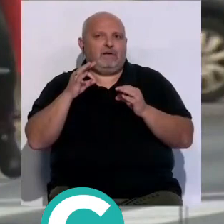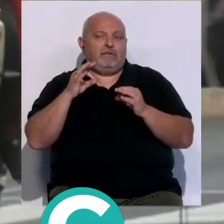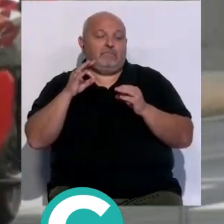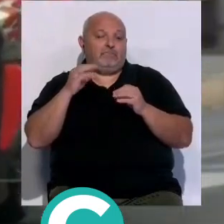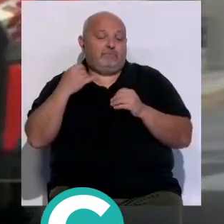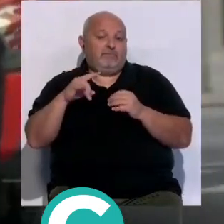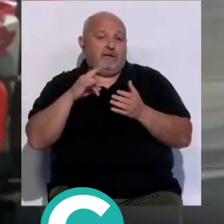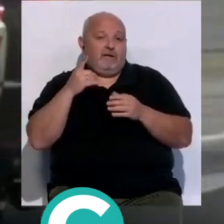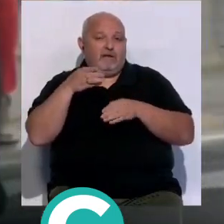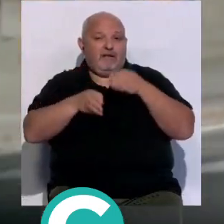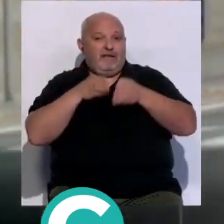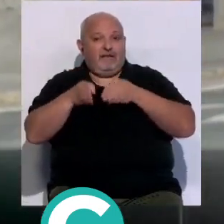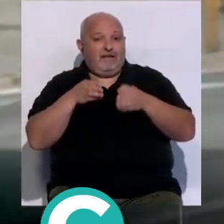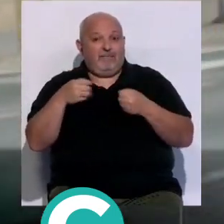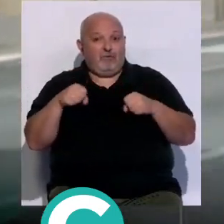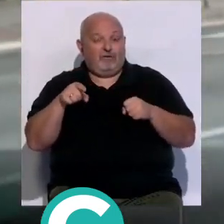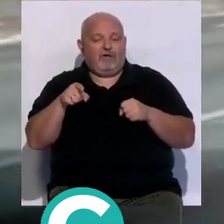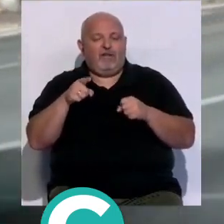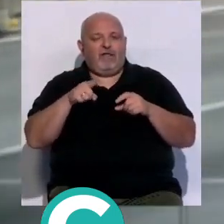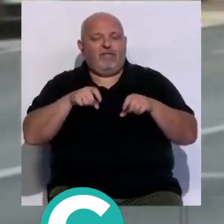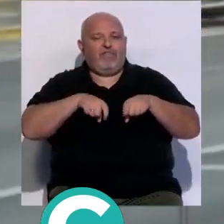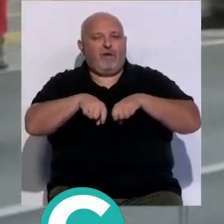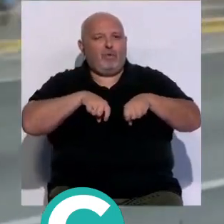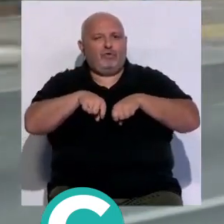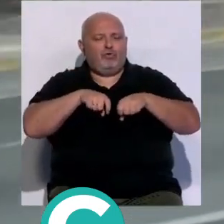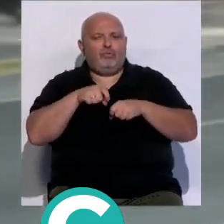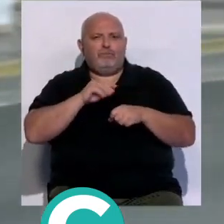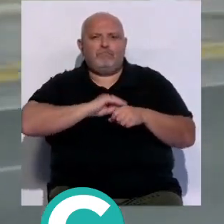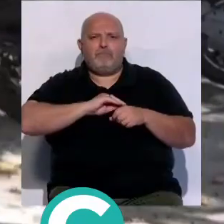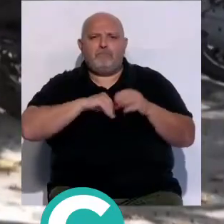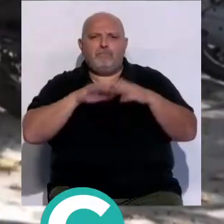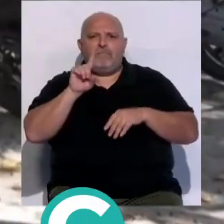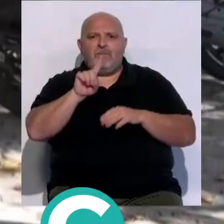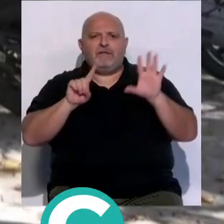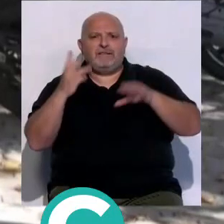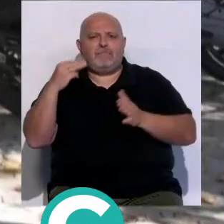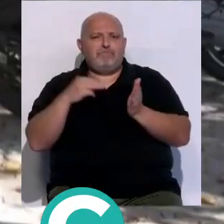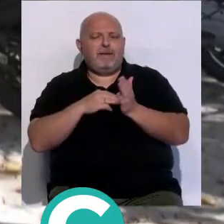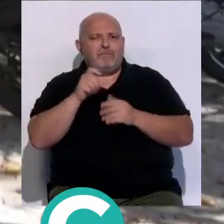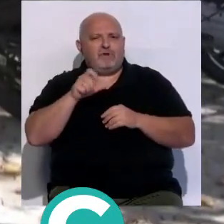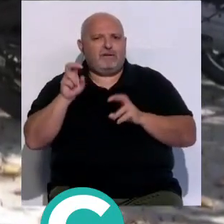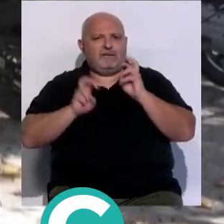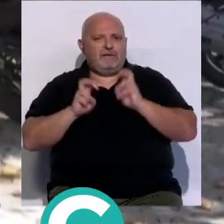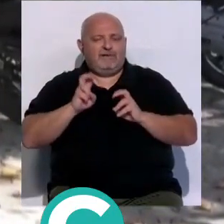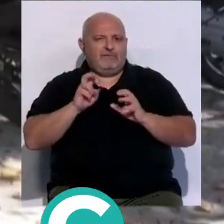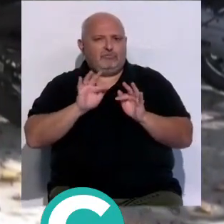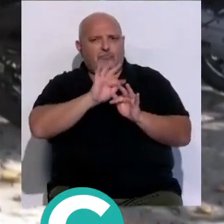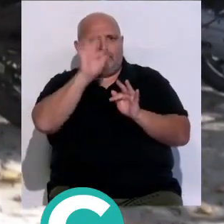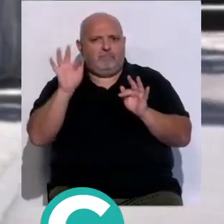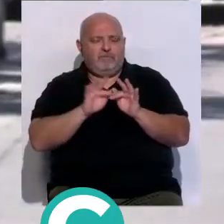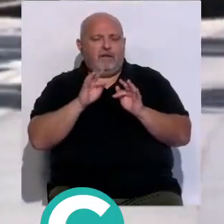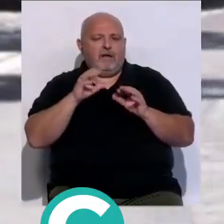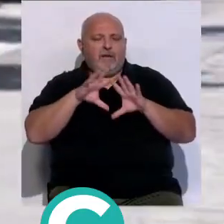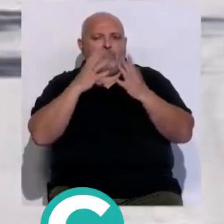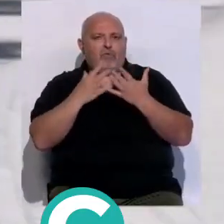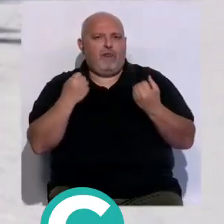referente a asistencia al evento deportivo, el circuito Ángel Nieto registró más de 163.000 espectadores durante el desarrollo del